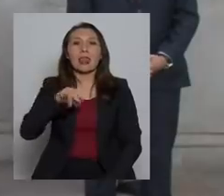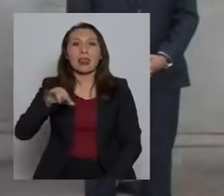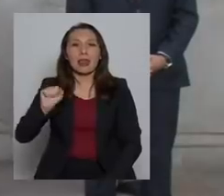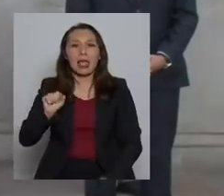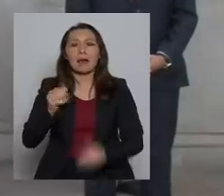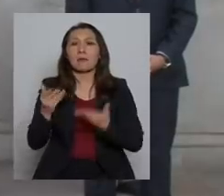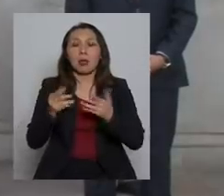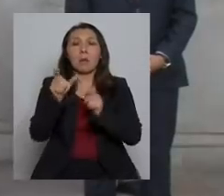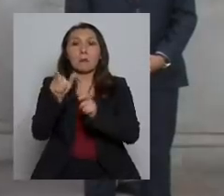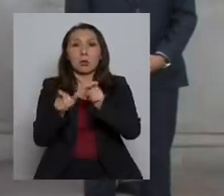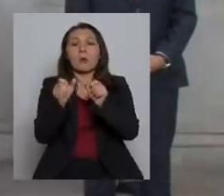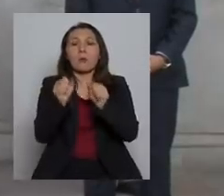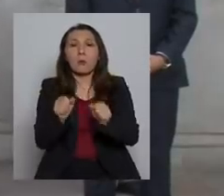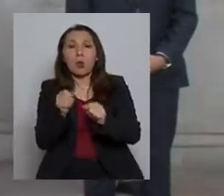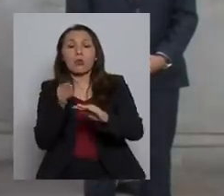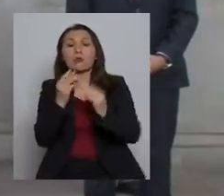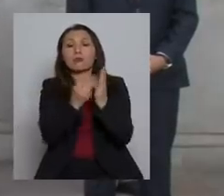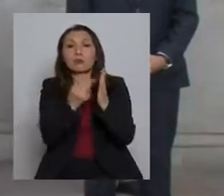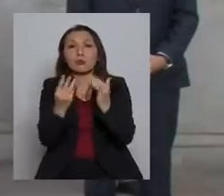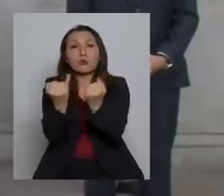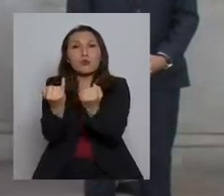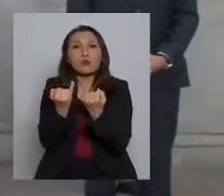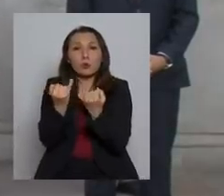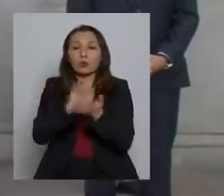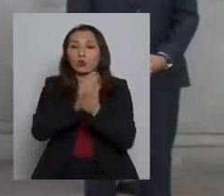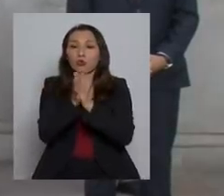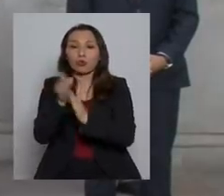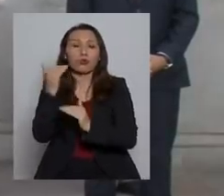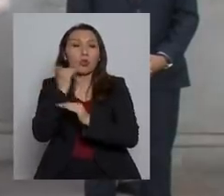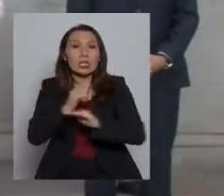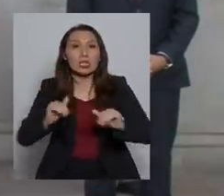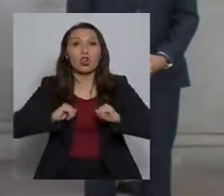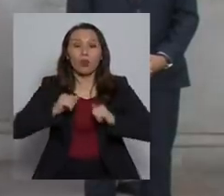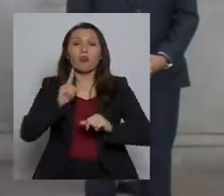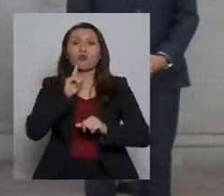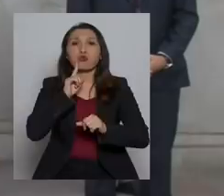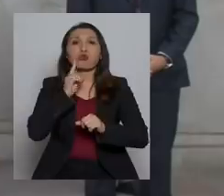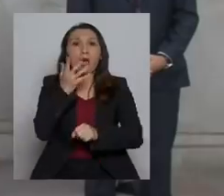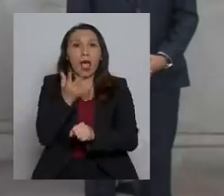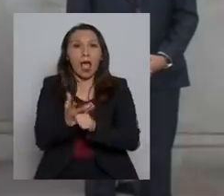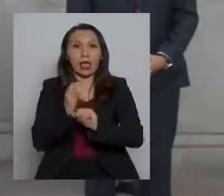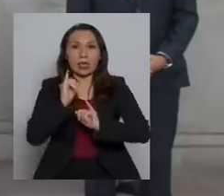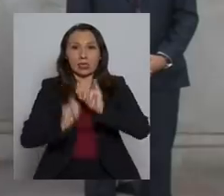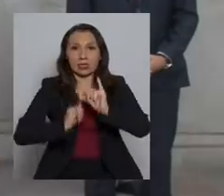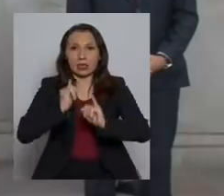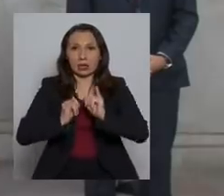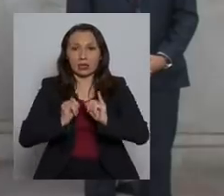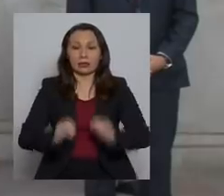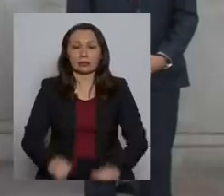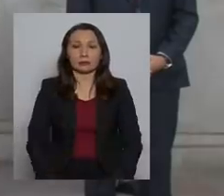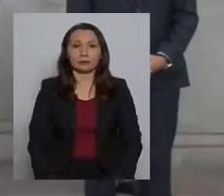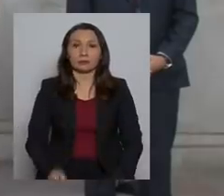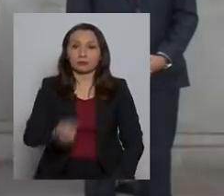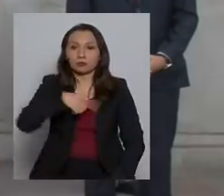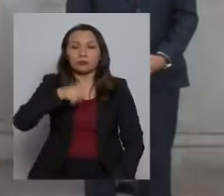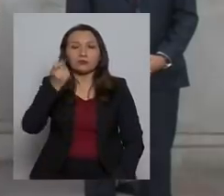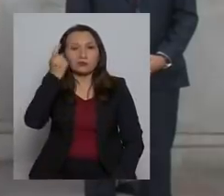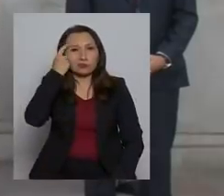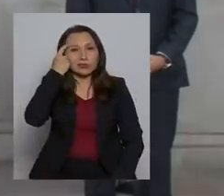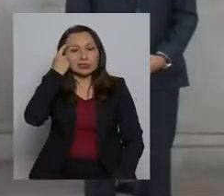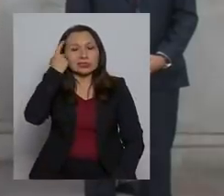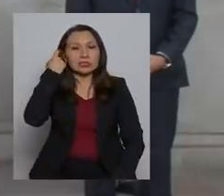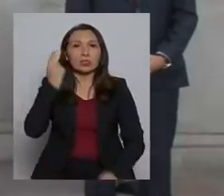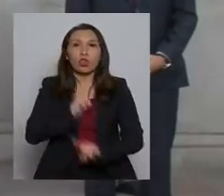a la cual pueden acceder todos los niños y jóvenes que tengan acceso a Internet. Estamos conscientes